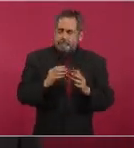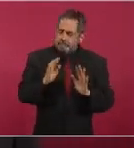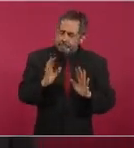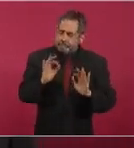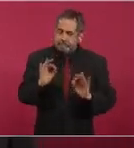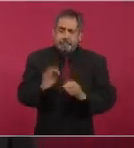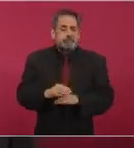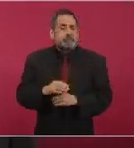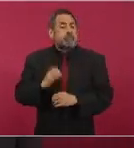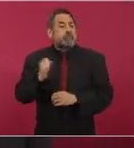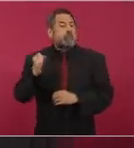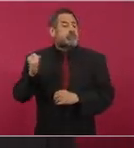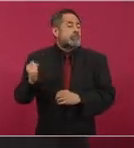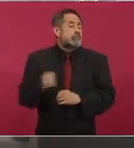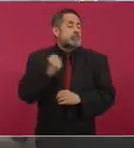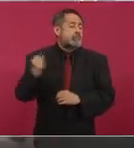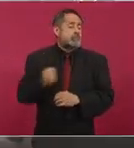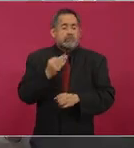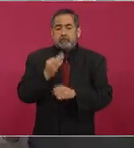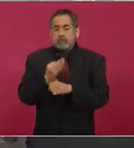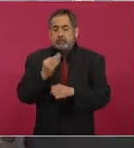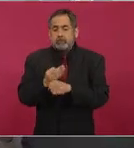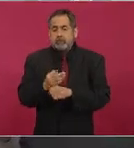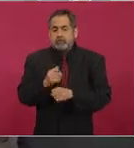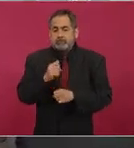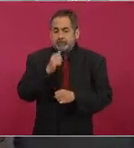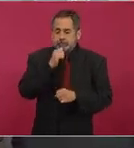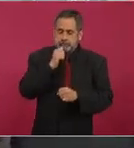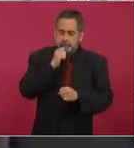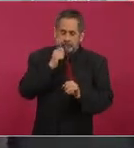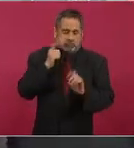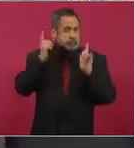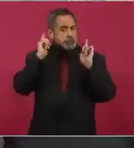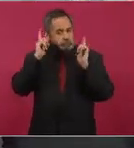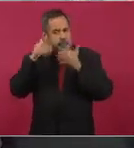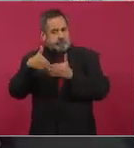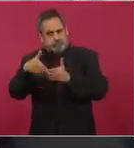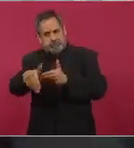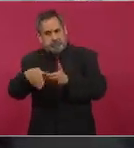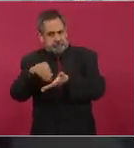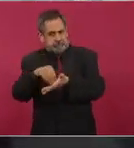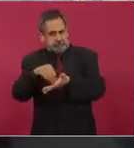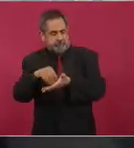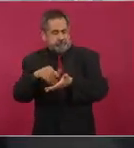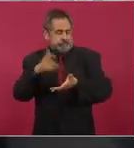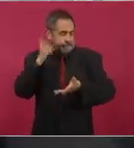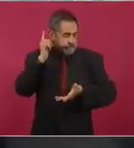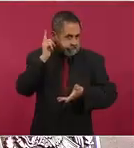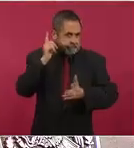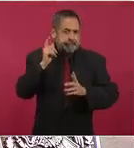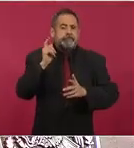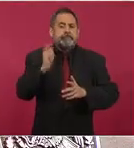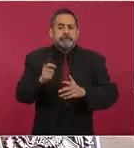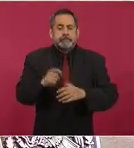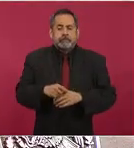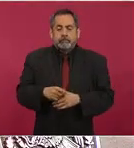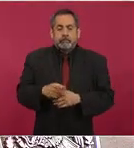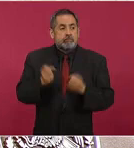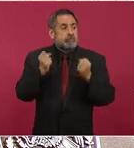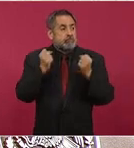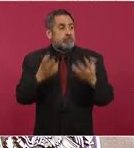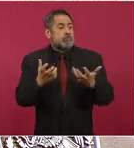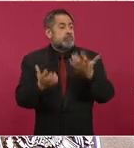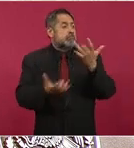todavía, y esperemos que así continúe, muchos